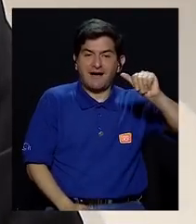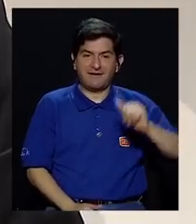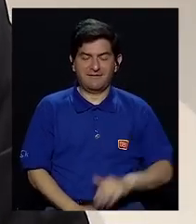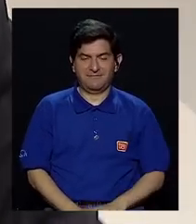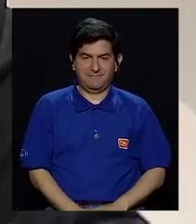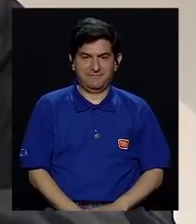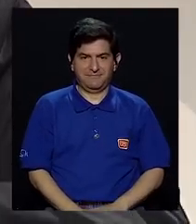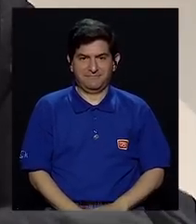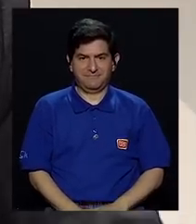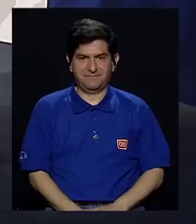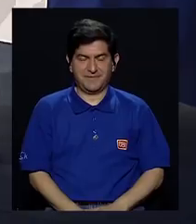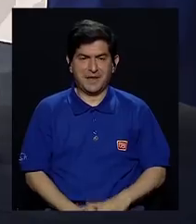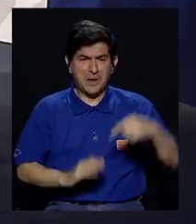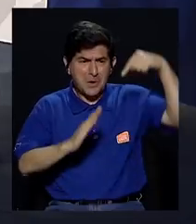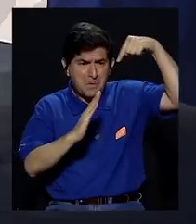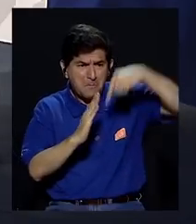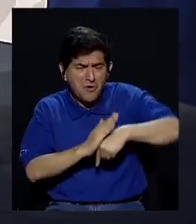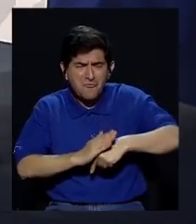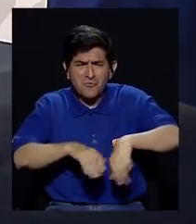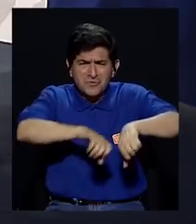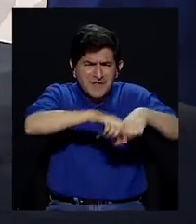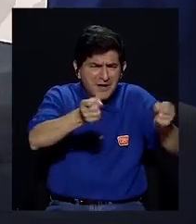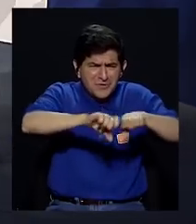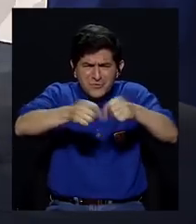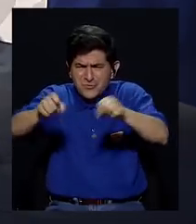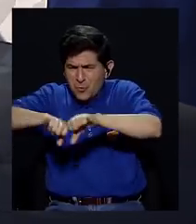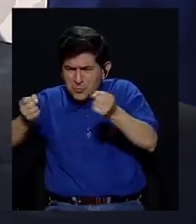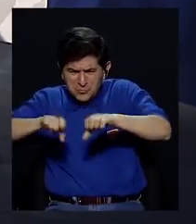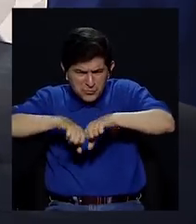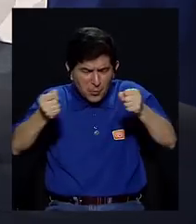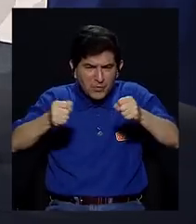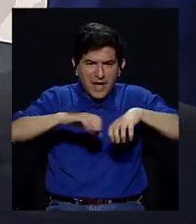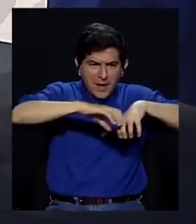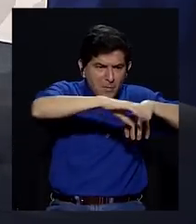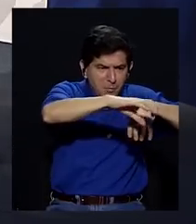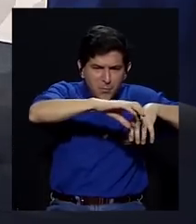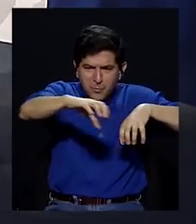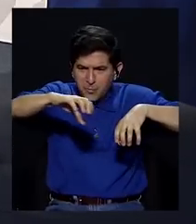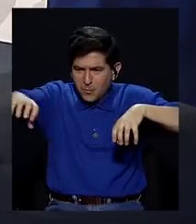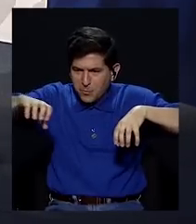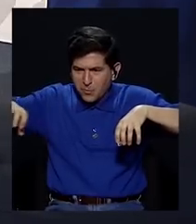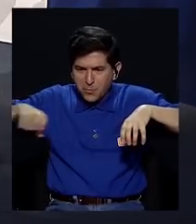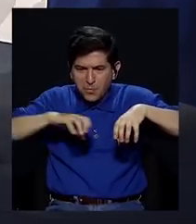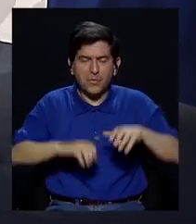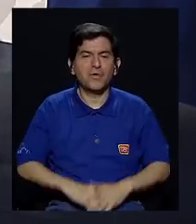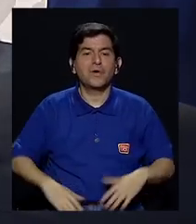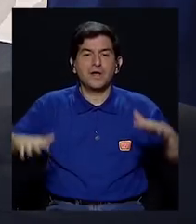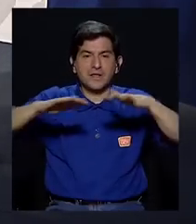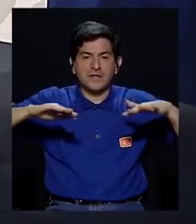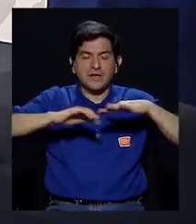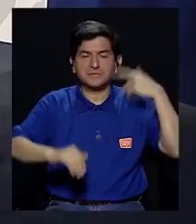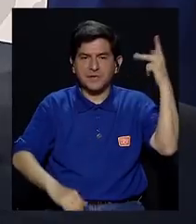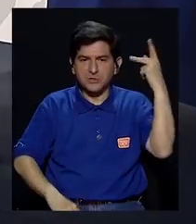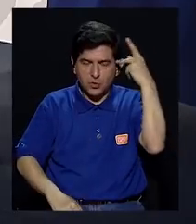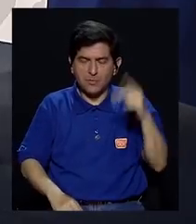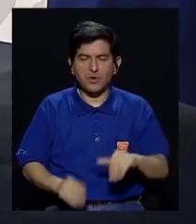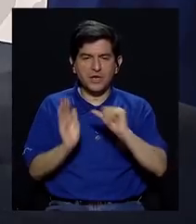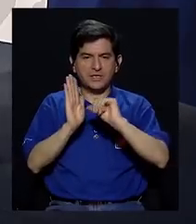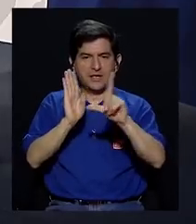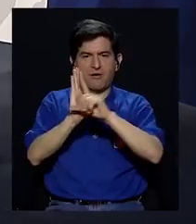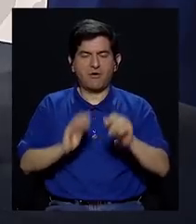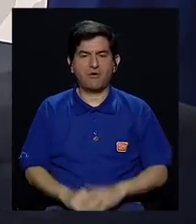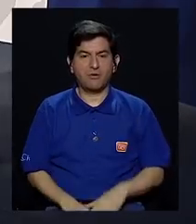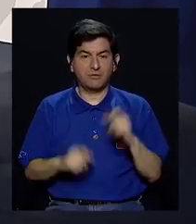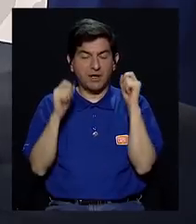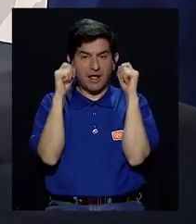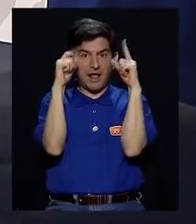desde el inicio, una más profunda atomización del escenario político y parlamentario. Fernando, lo que dice usted es muy